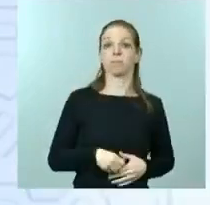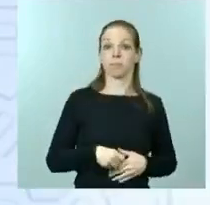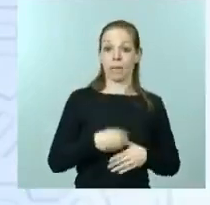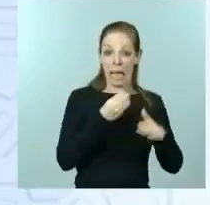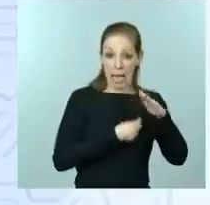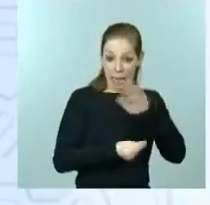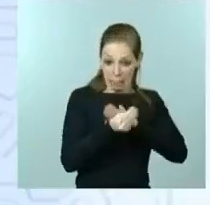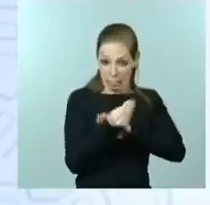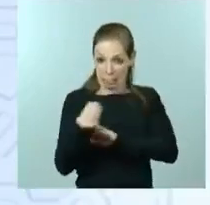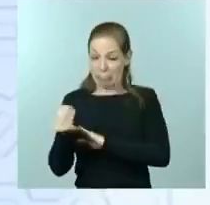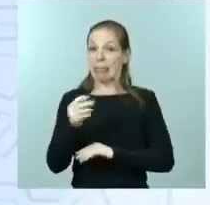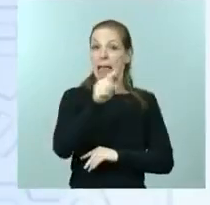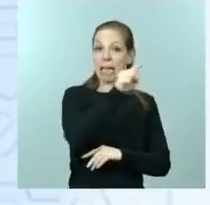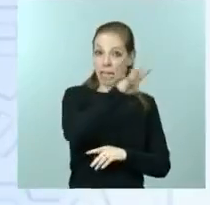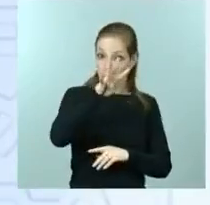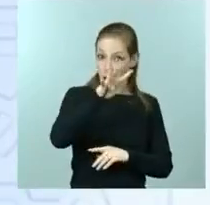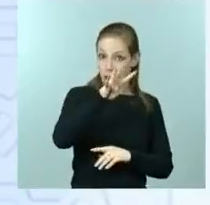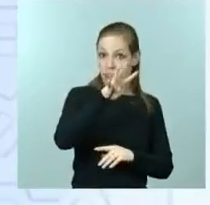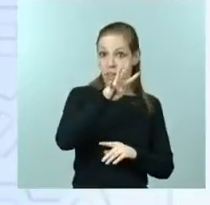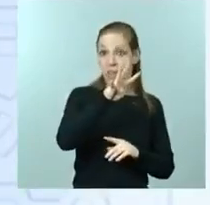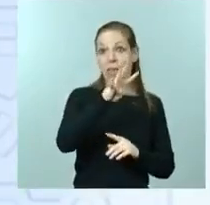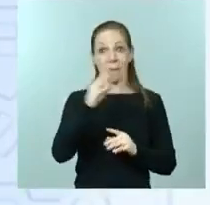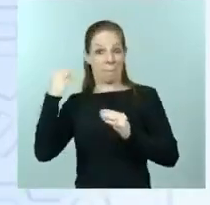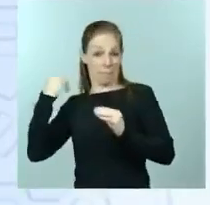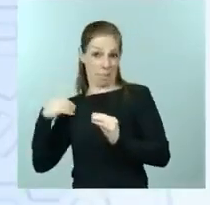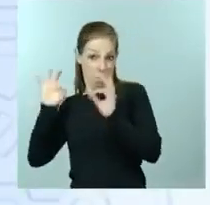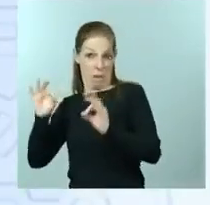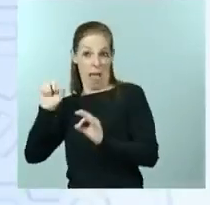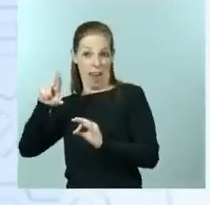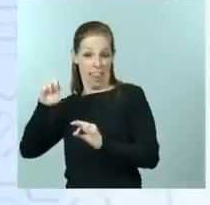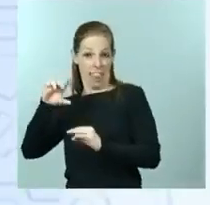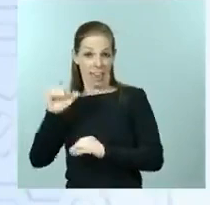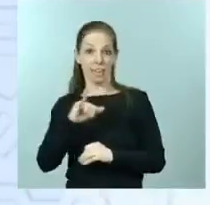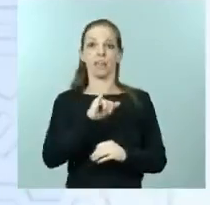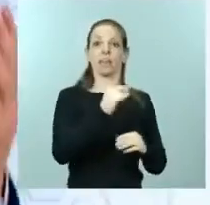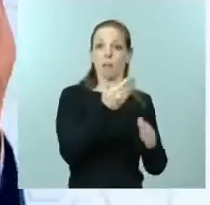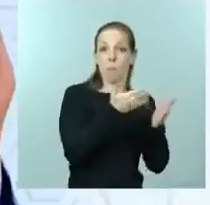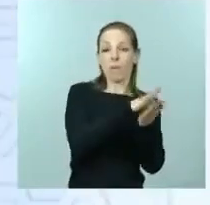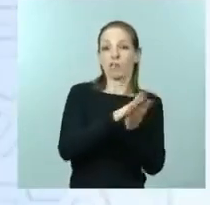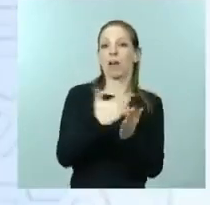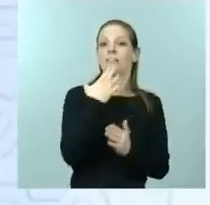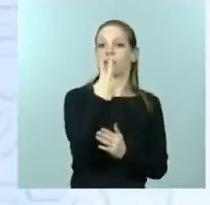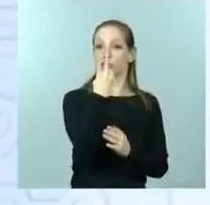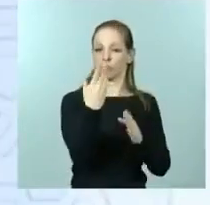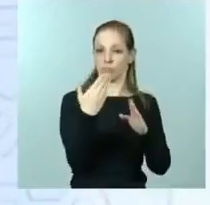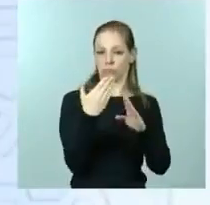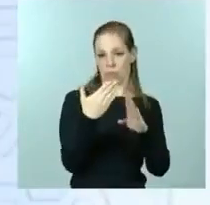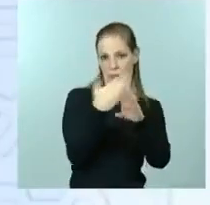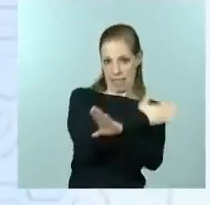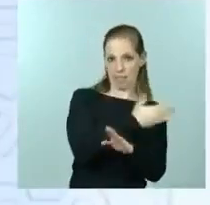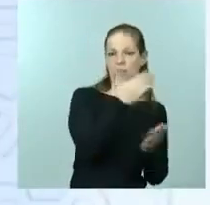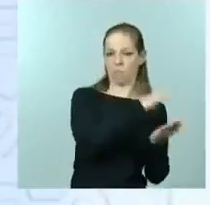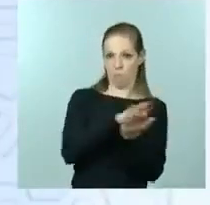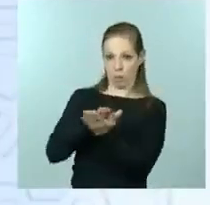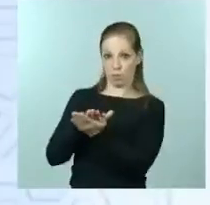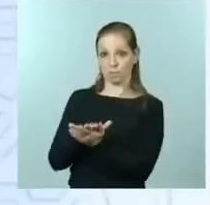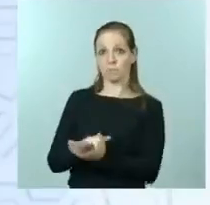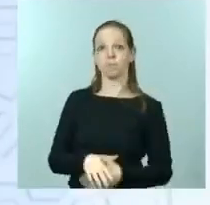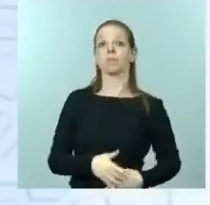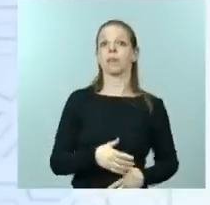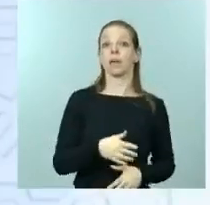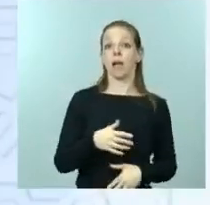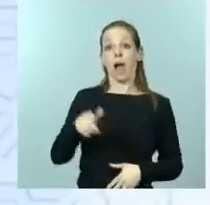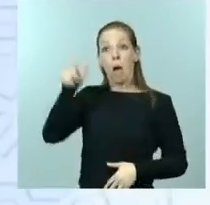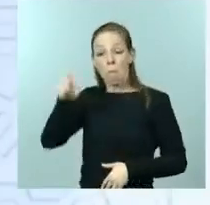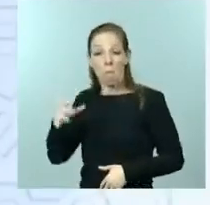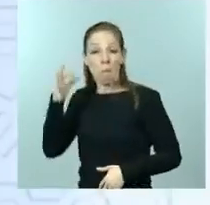murieron antes de cumplir dos años. Las mujeres debían tener autorización de un hombre hasta incluso